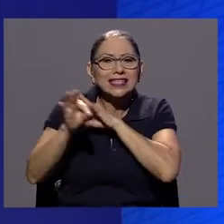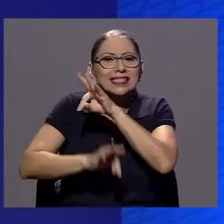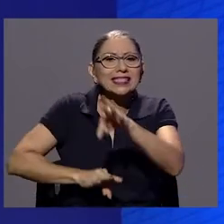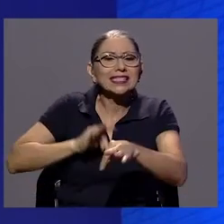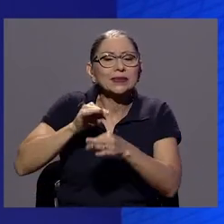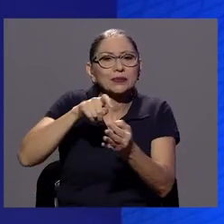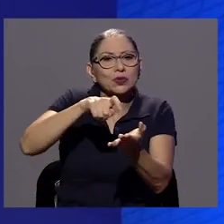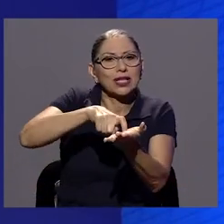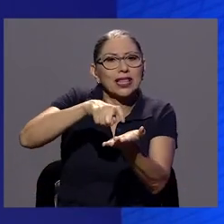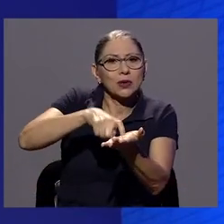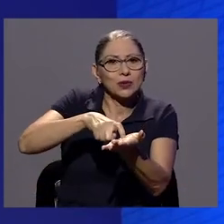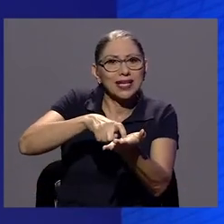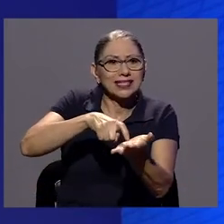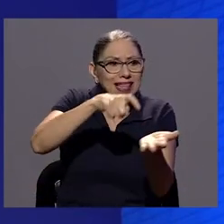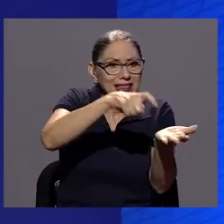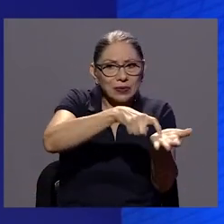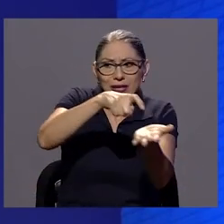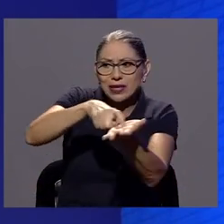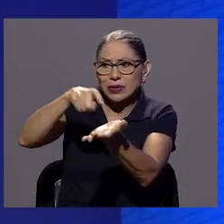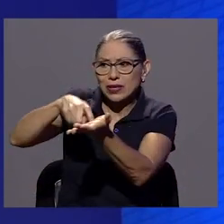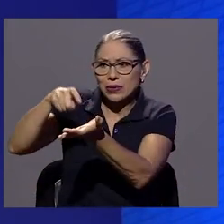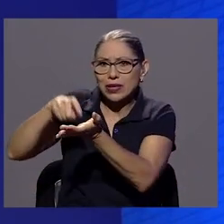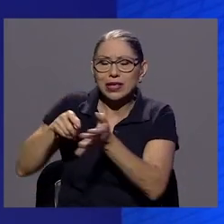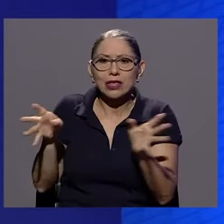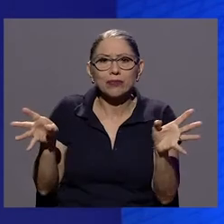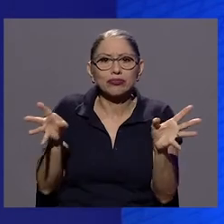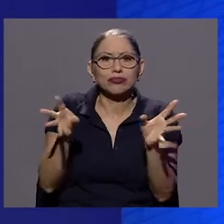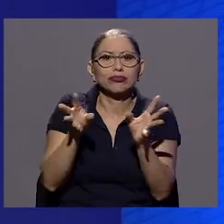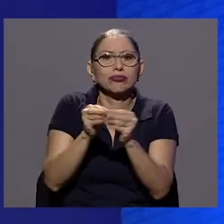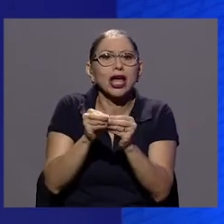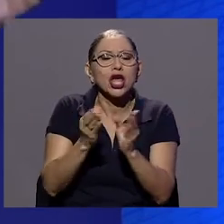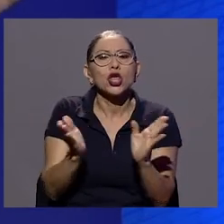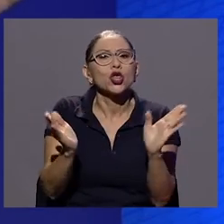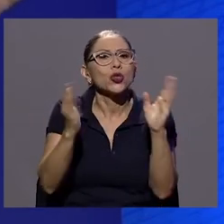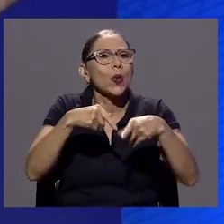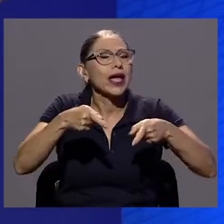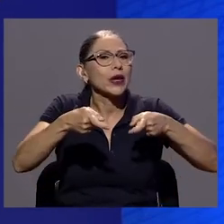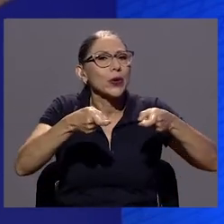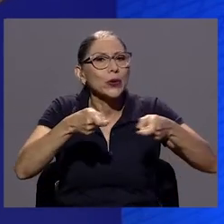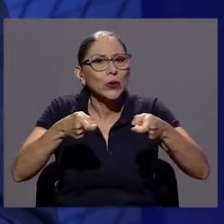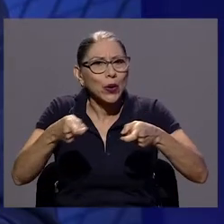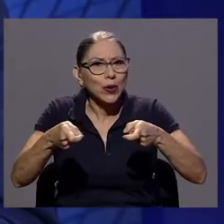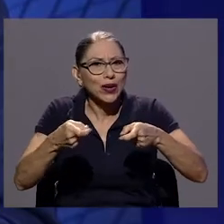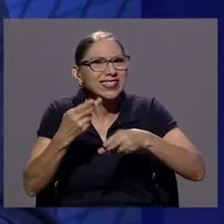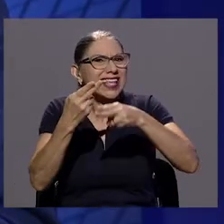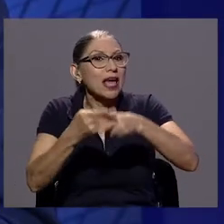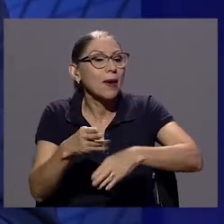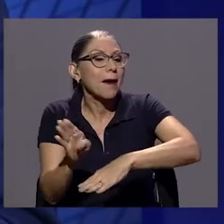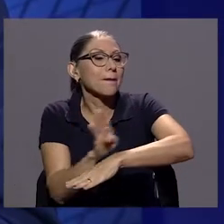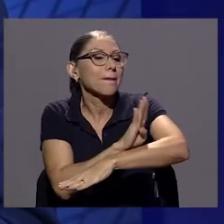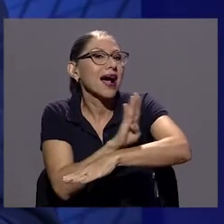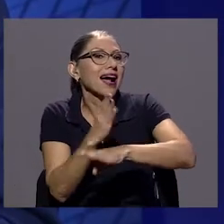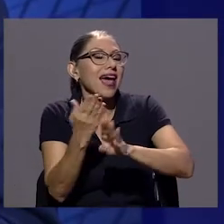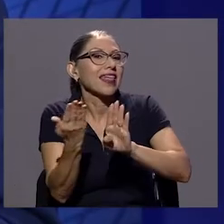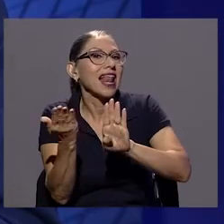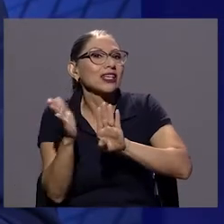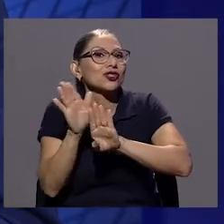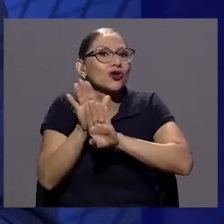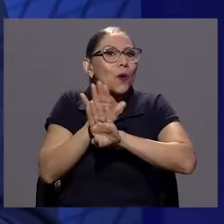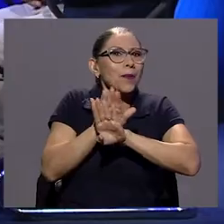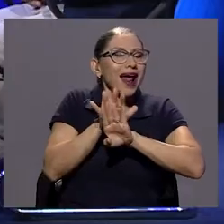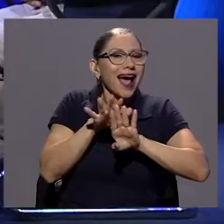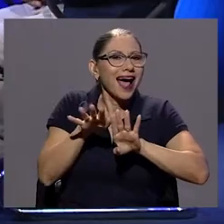control. Hablamos también de estos casos, incluso se le llama banca a la sombra, porque está a la sombra. Eso es, eso es.